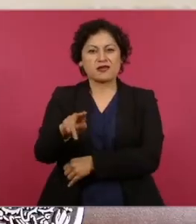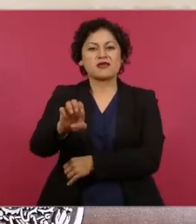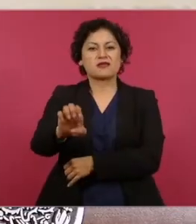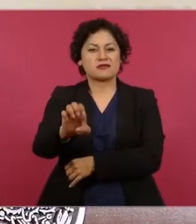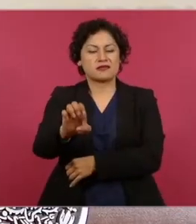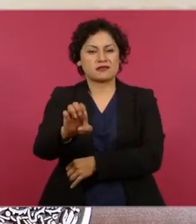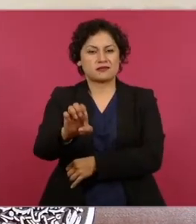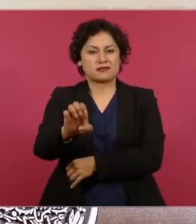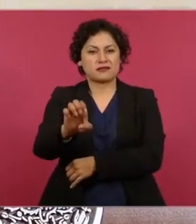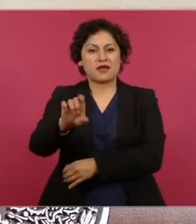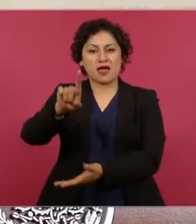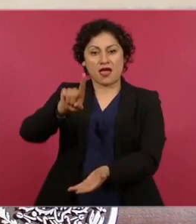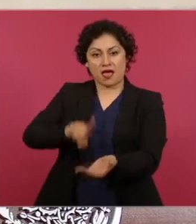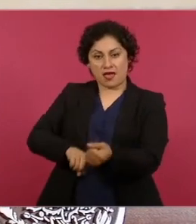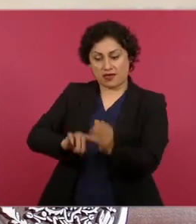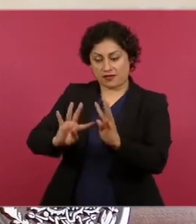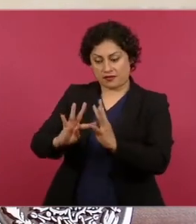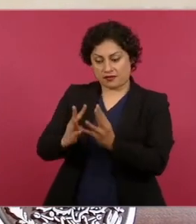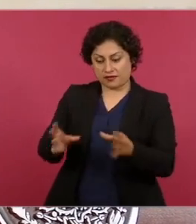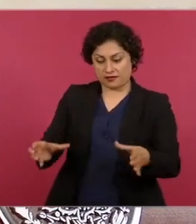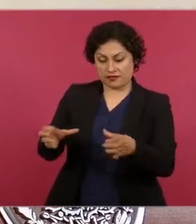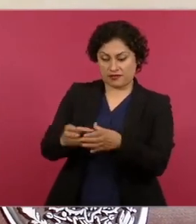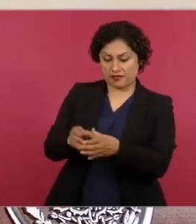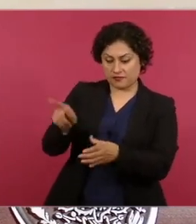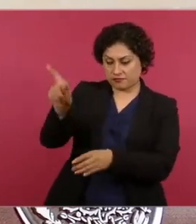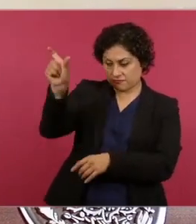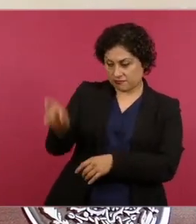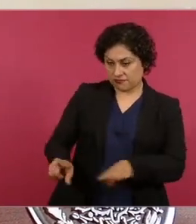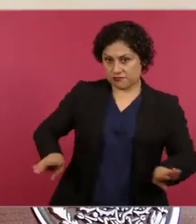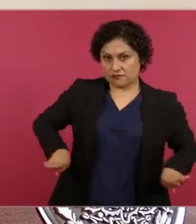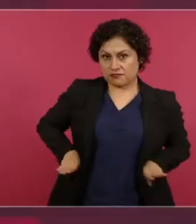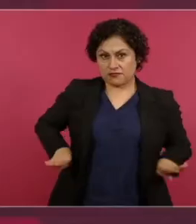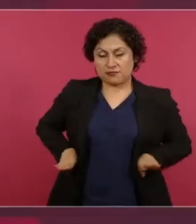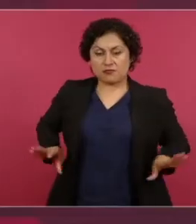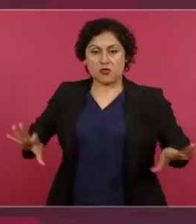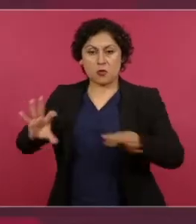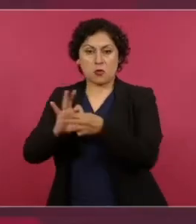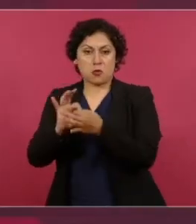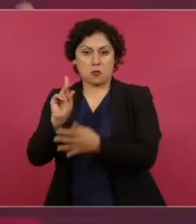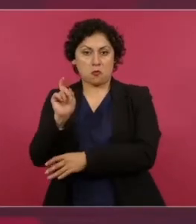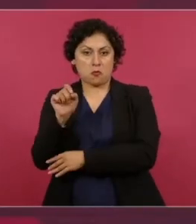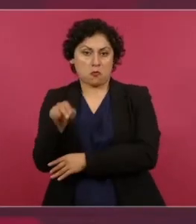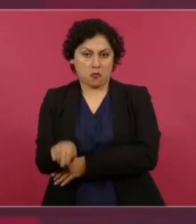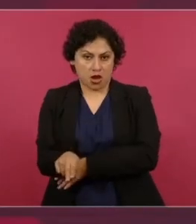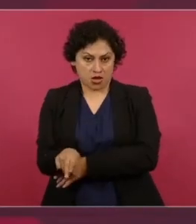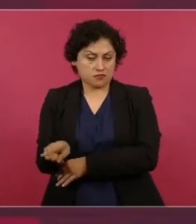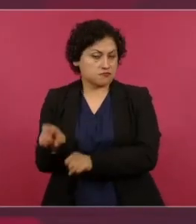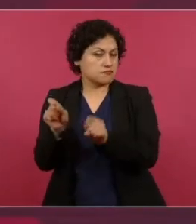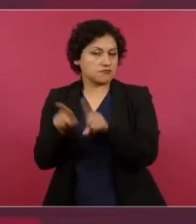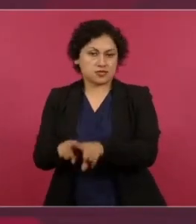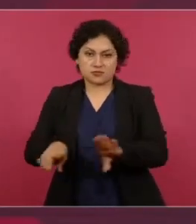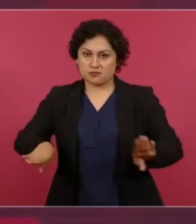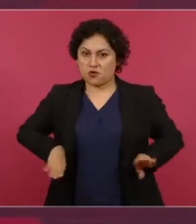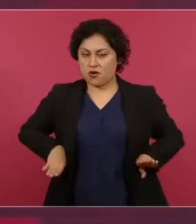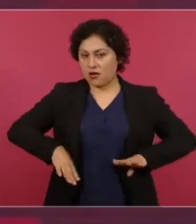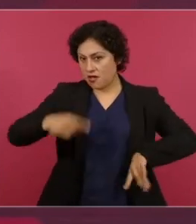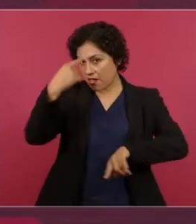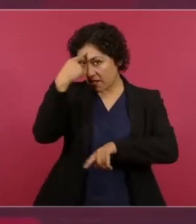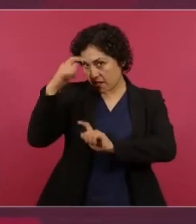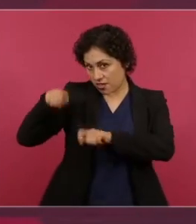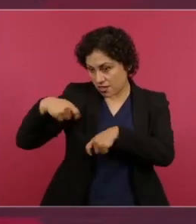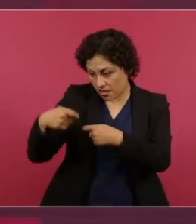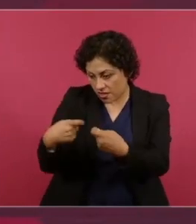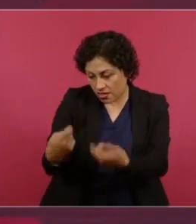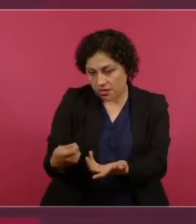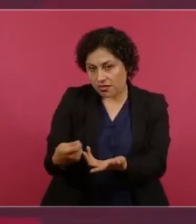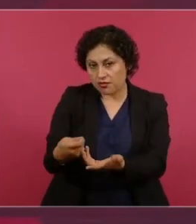filopanista del Bloque Conservador nos